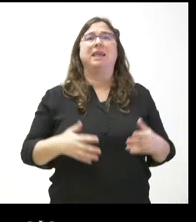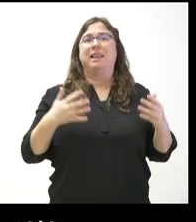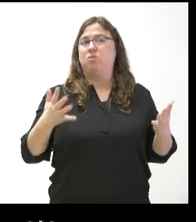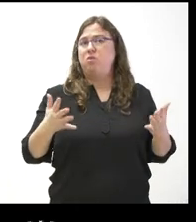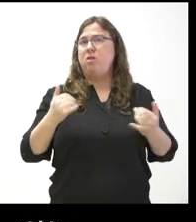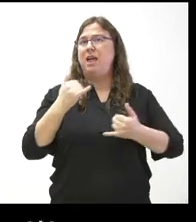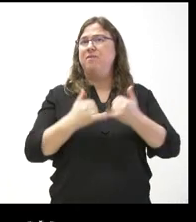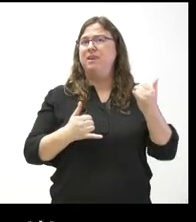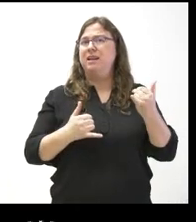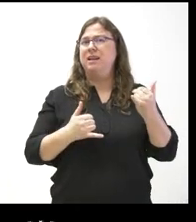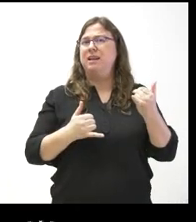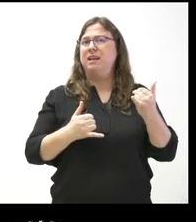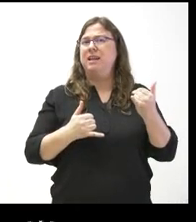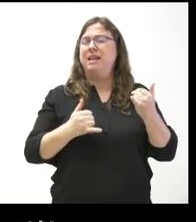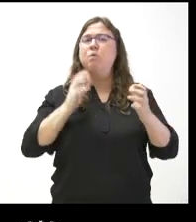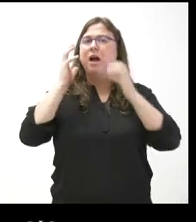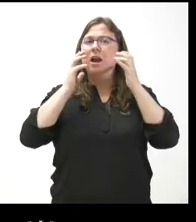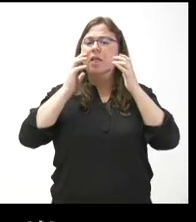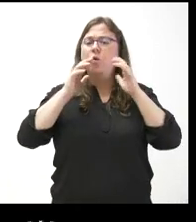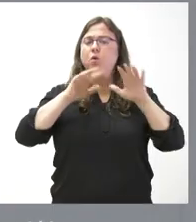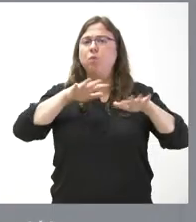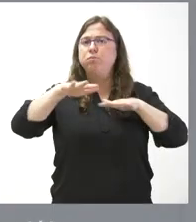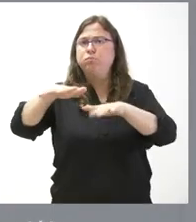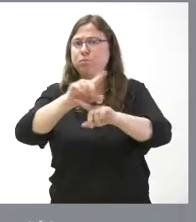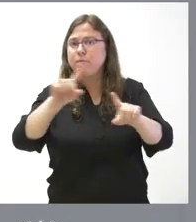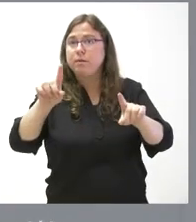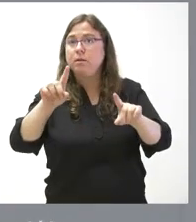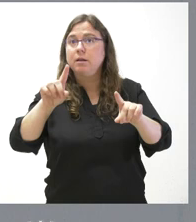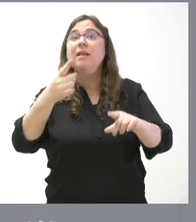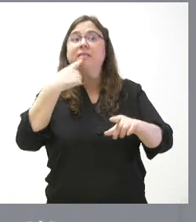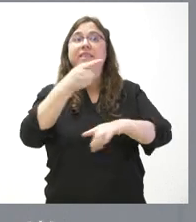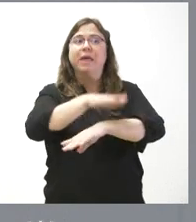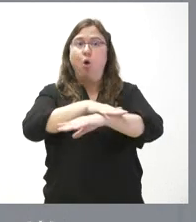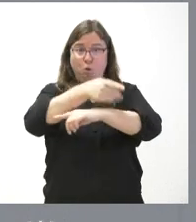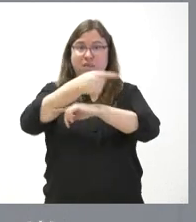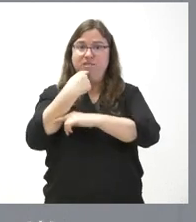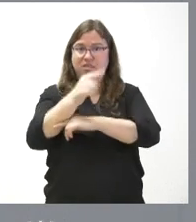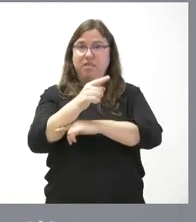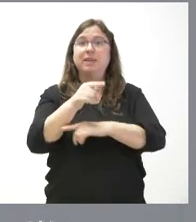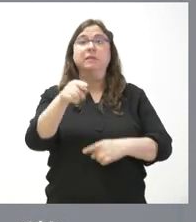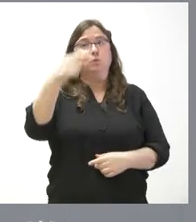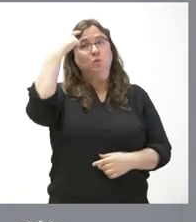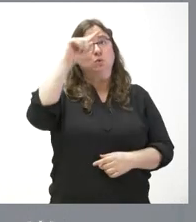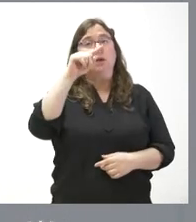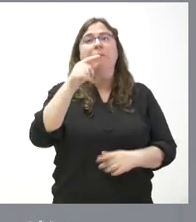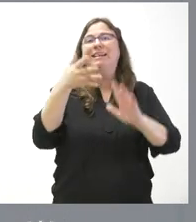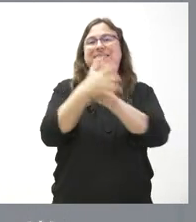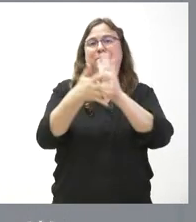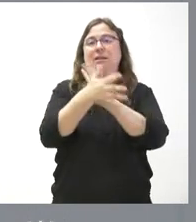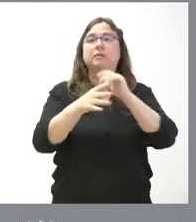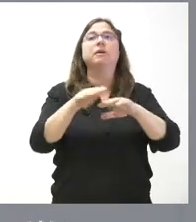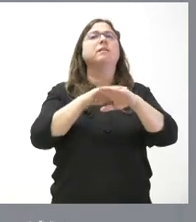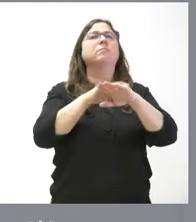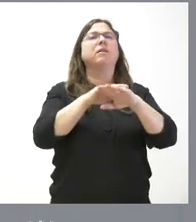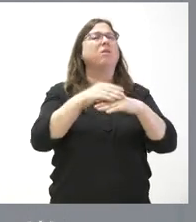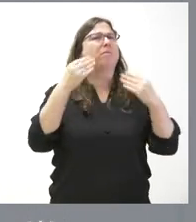a desplazar el ganado? Pero eso es lo que dice la orden ministerial, sí. O sea, la orden ministerial, como usted sabe, por explicarlo. Sí, es que no lo acabo.